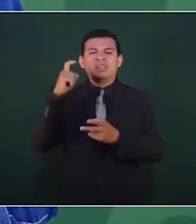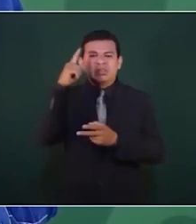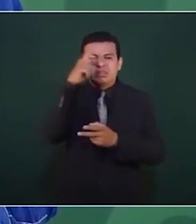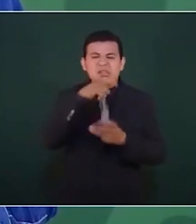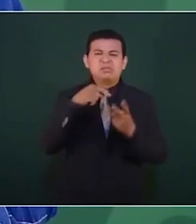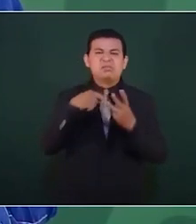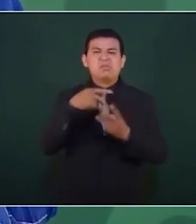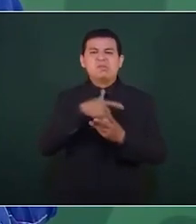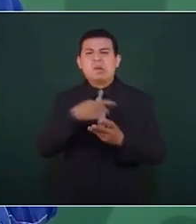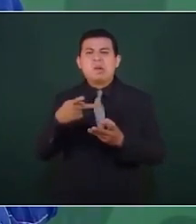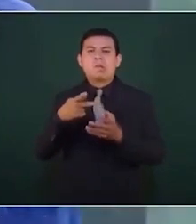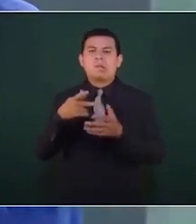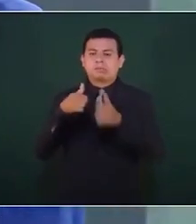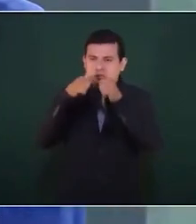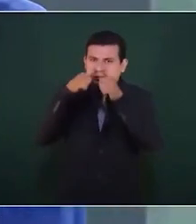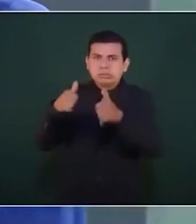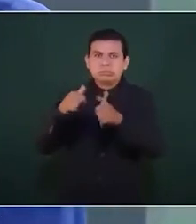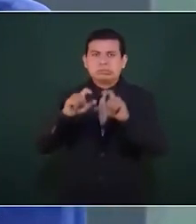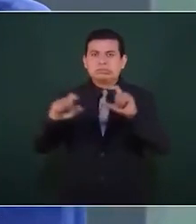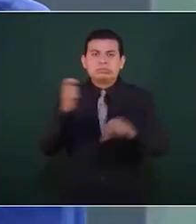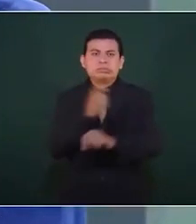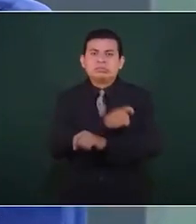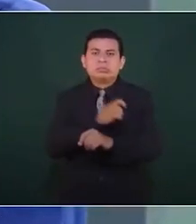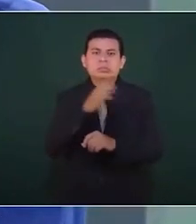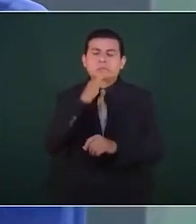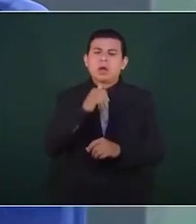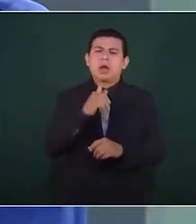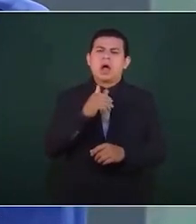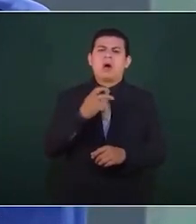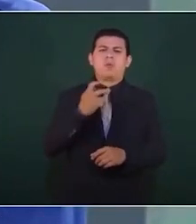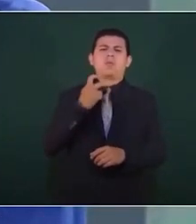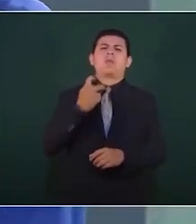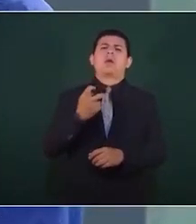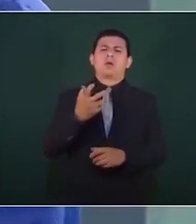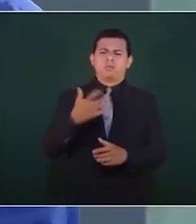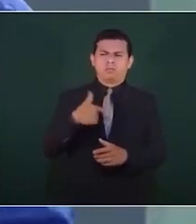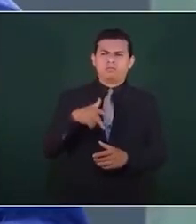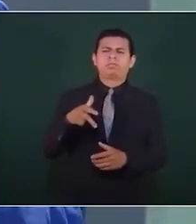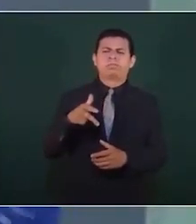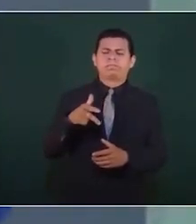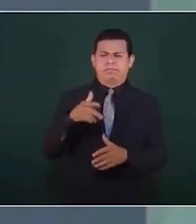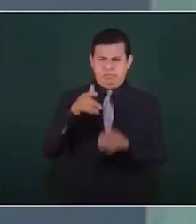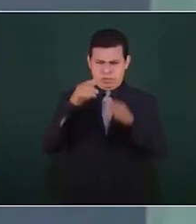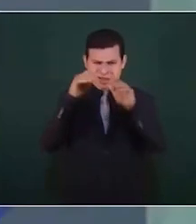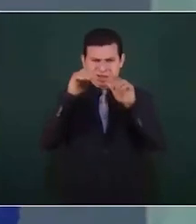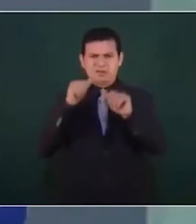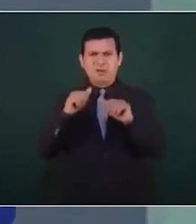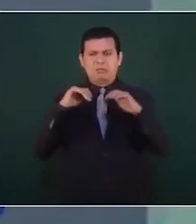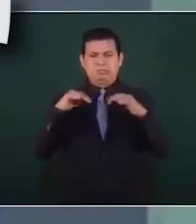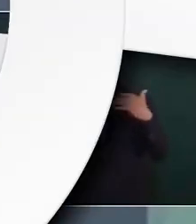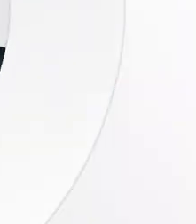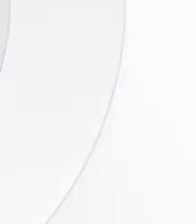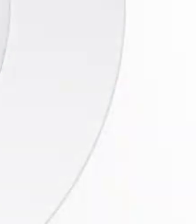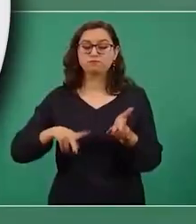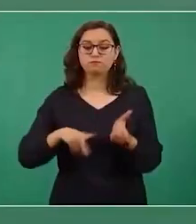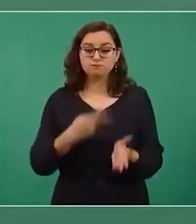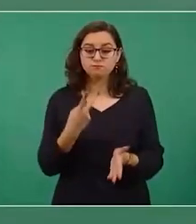a sus poblaciones. Por eso, este acuerdo de ayudar a todos.